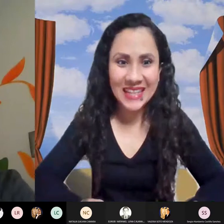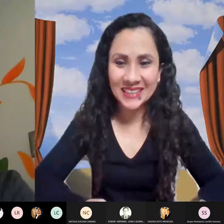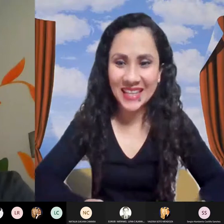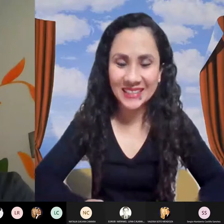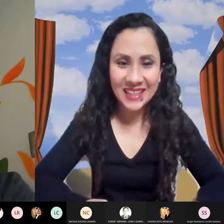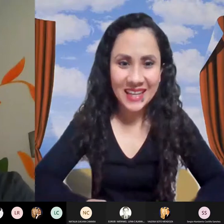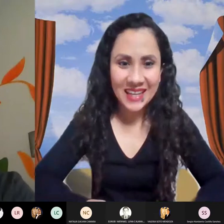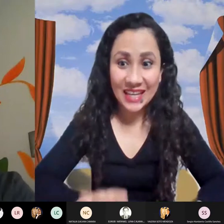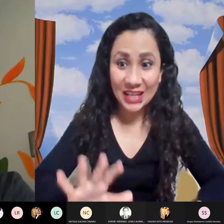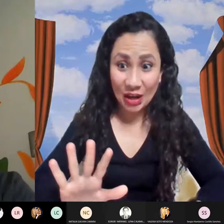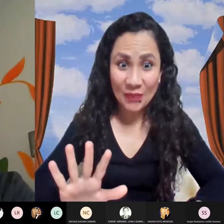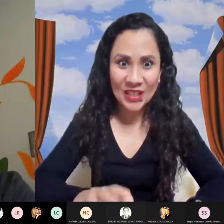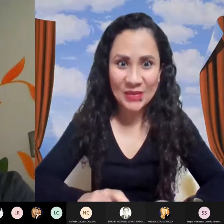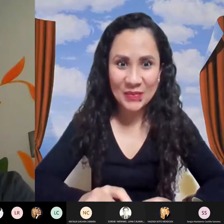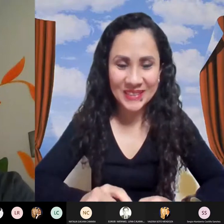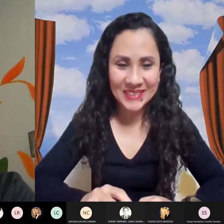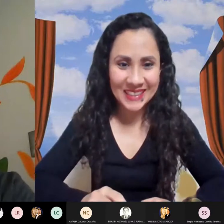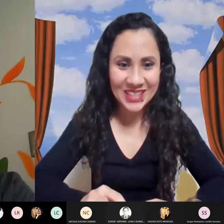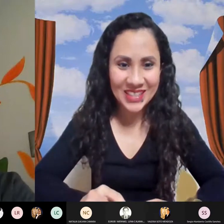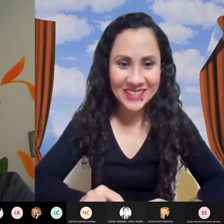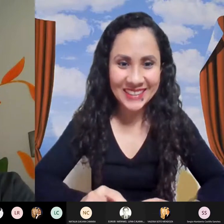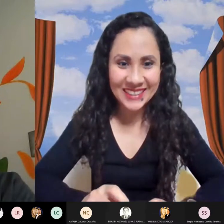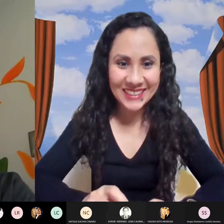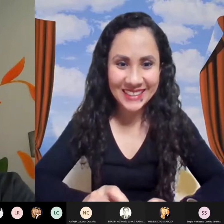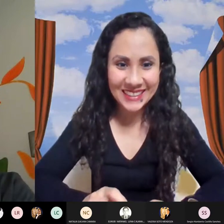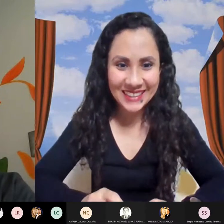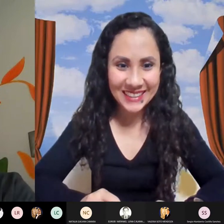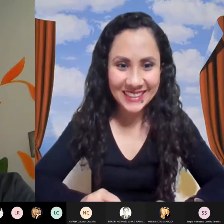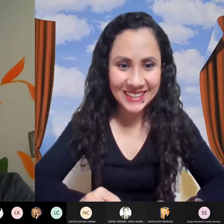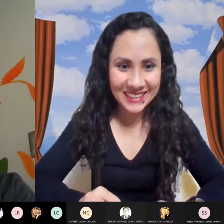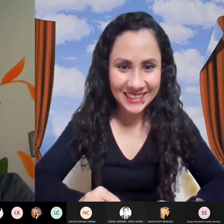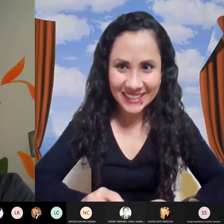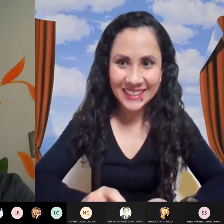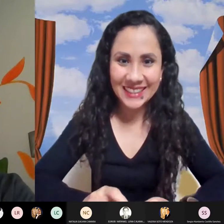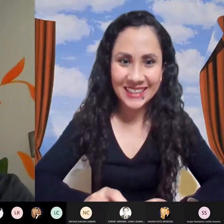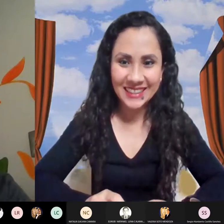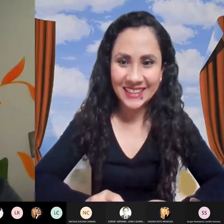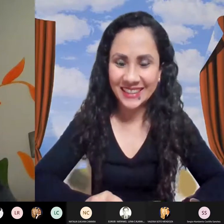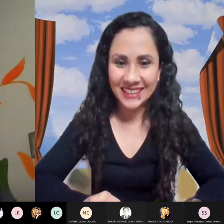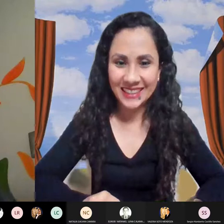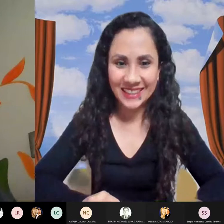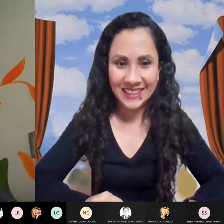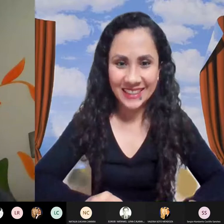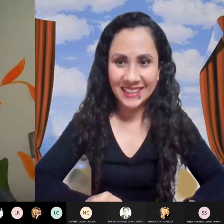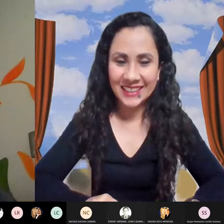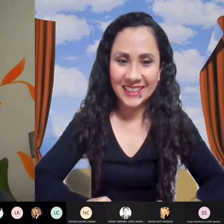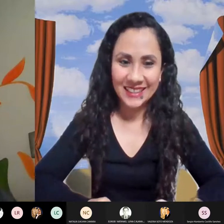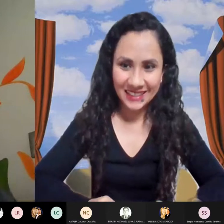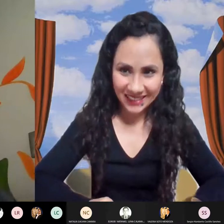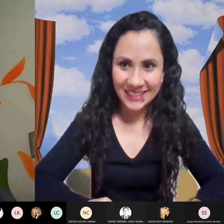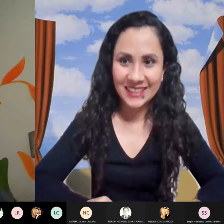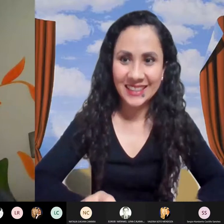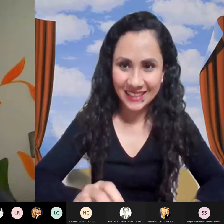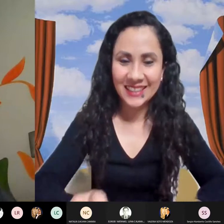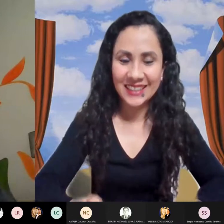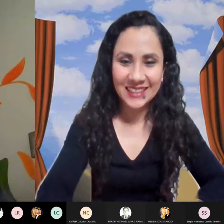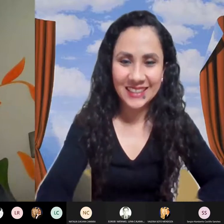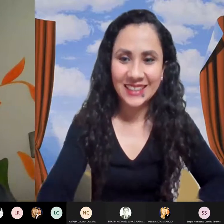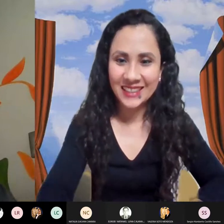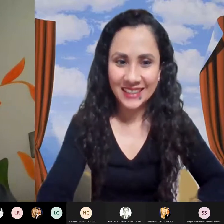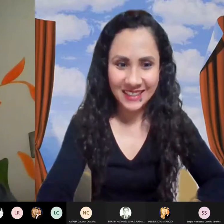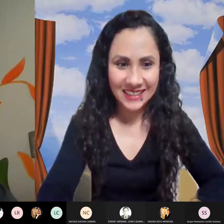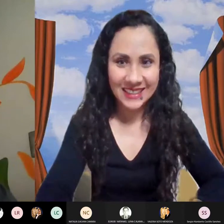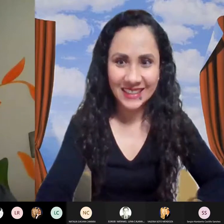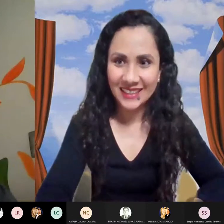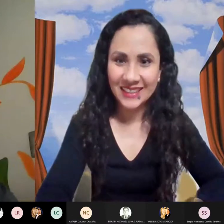Muchas gracias. ¿Comparto mi presentación? Sí, muy bien. Iniciamos la plática y ya tendremos al final una dinámica